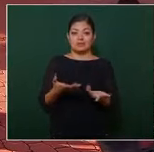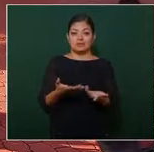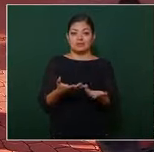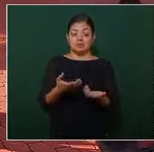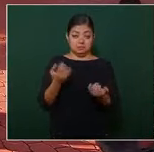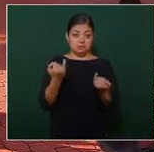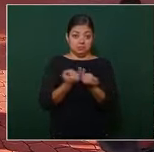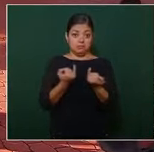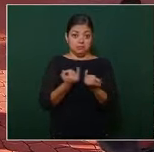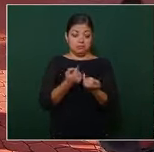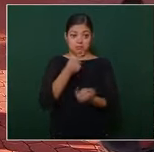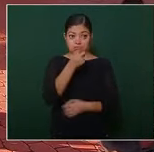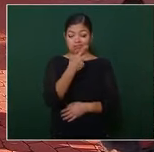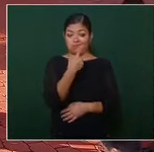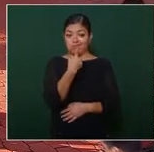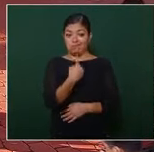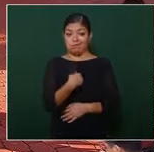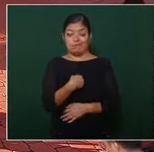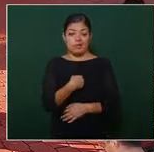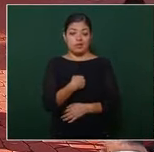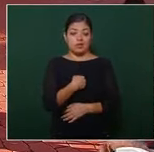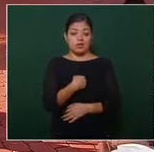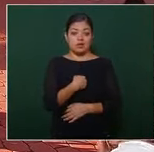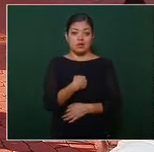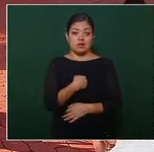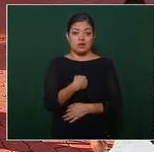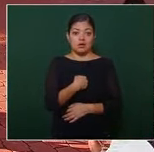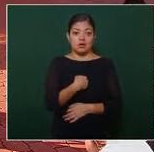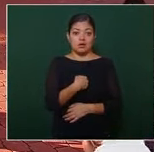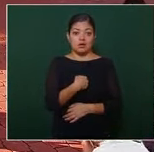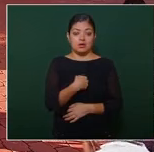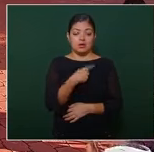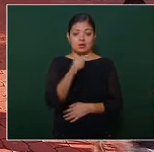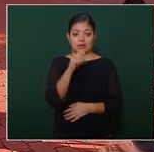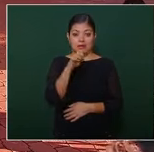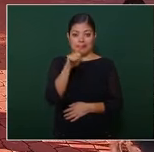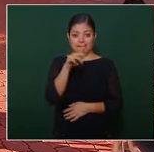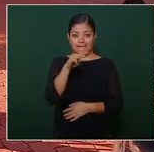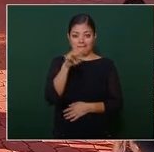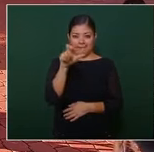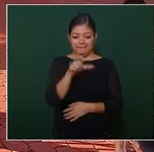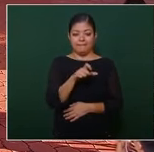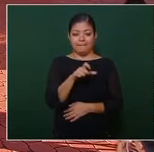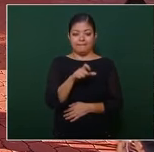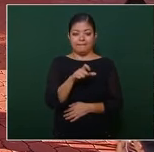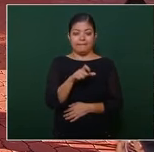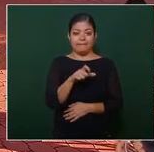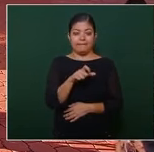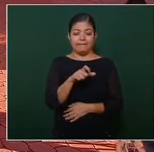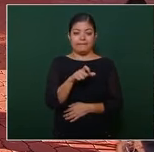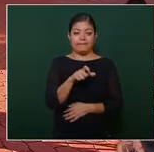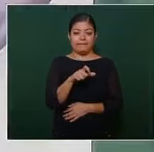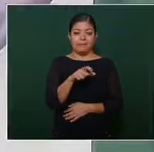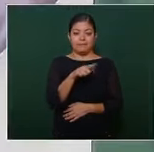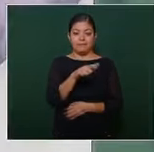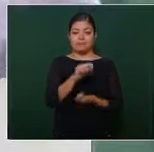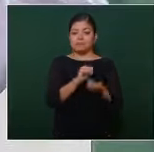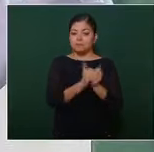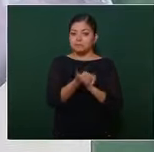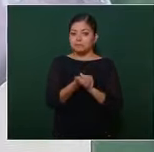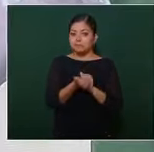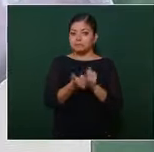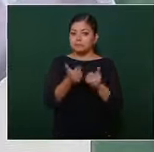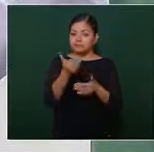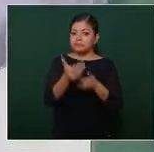expresado que teléfonos de México ha salido adelante